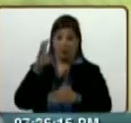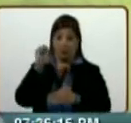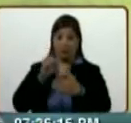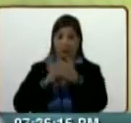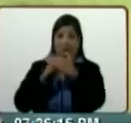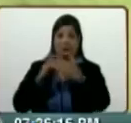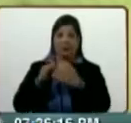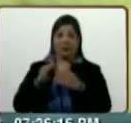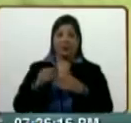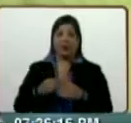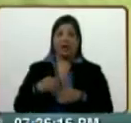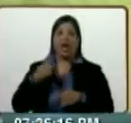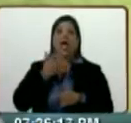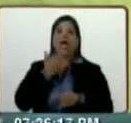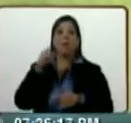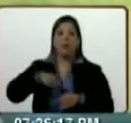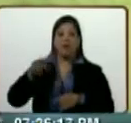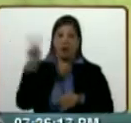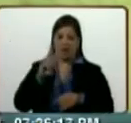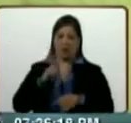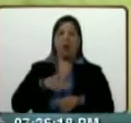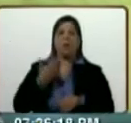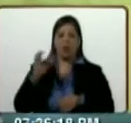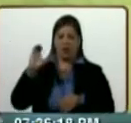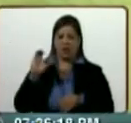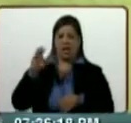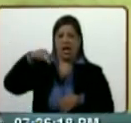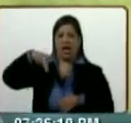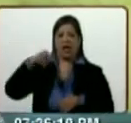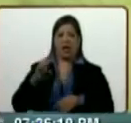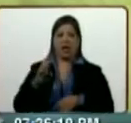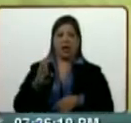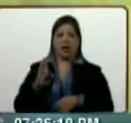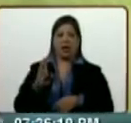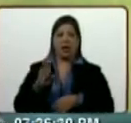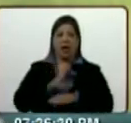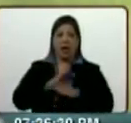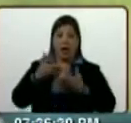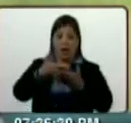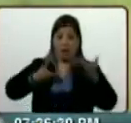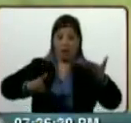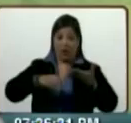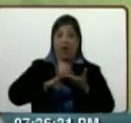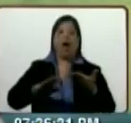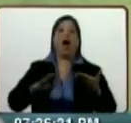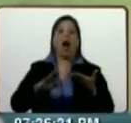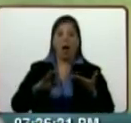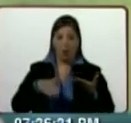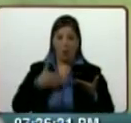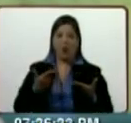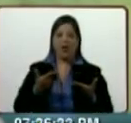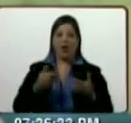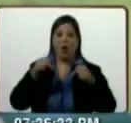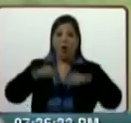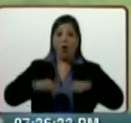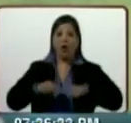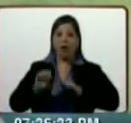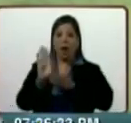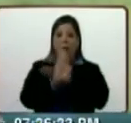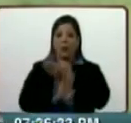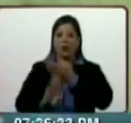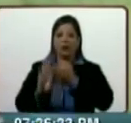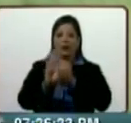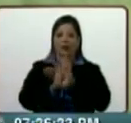venezolano entrará en la página del CNE después que se dé el boletín y tendrá acceso a los resultados electorales. Bueno,